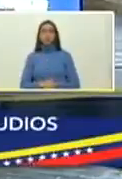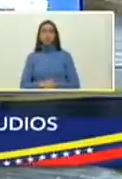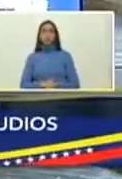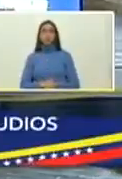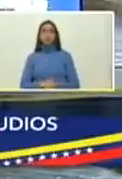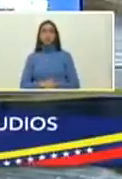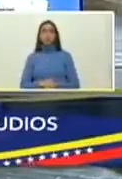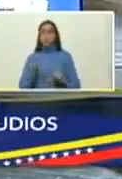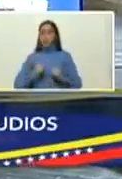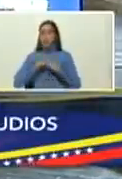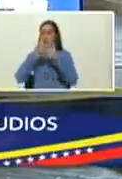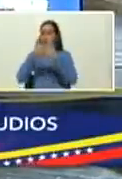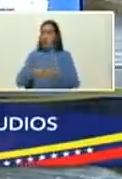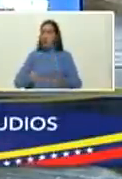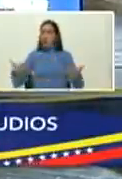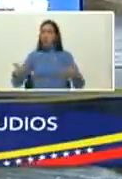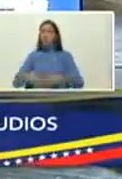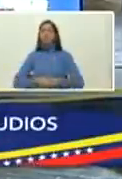Procedemos entonces